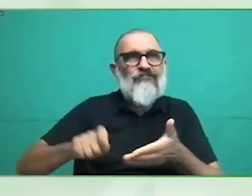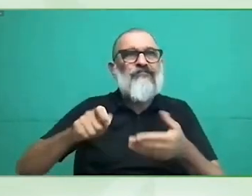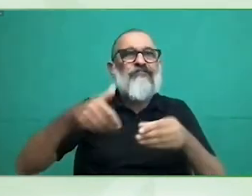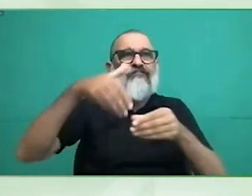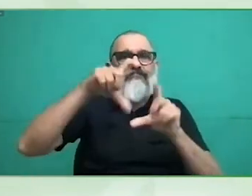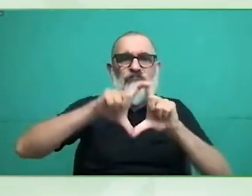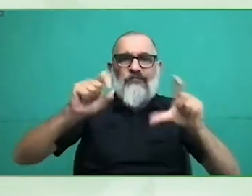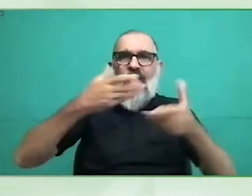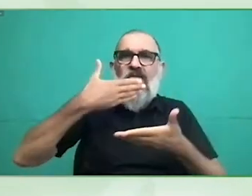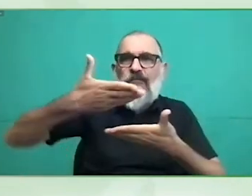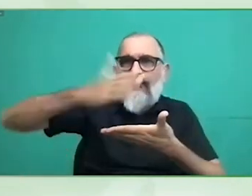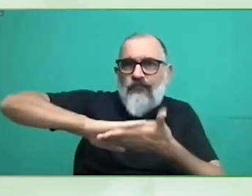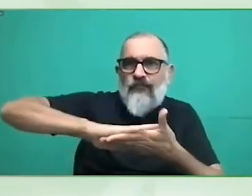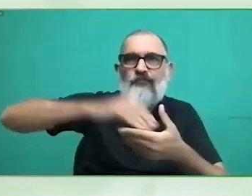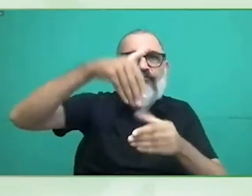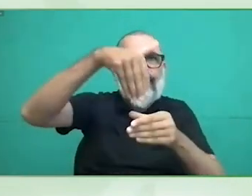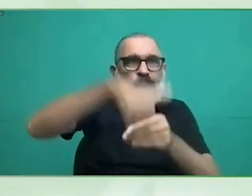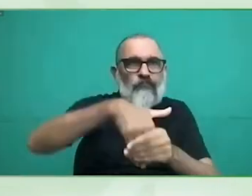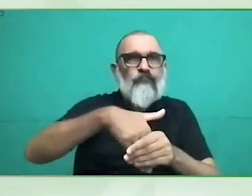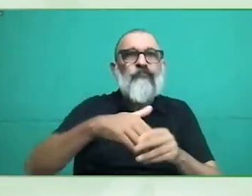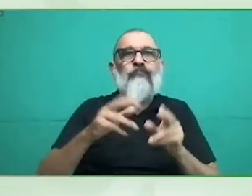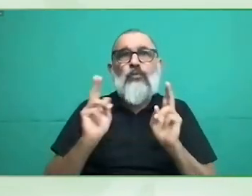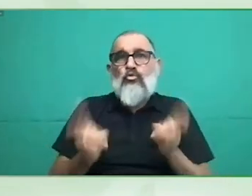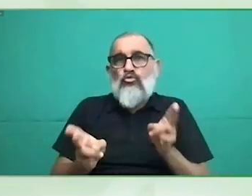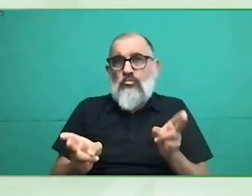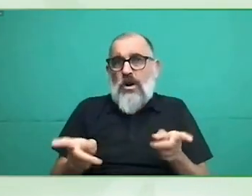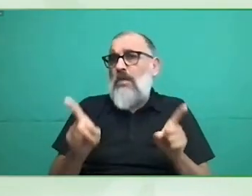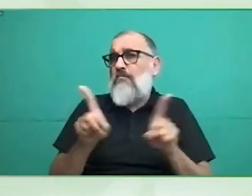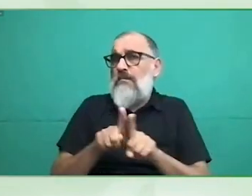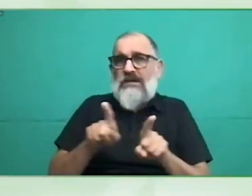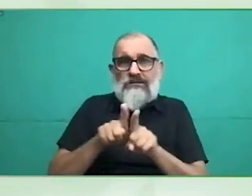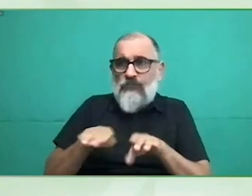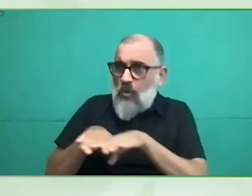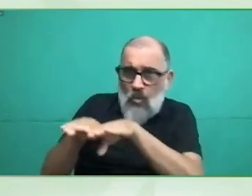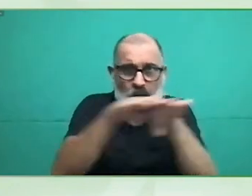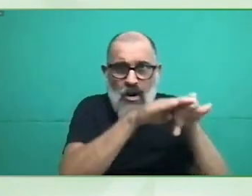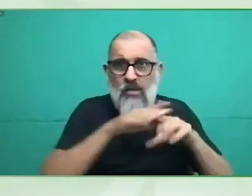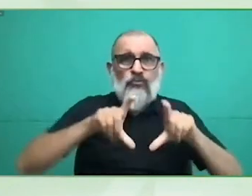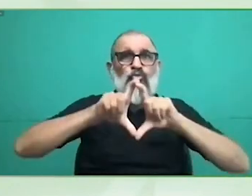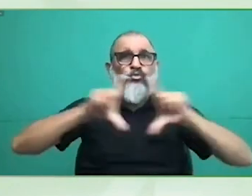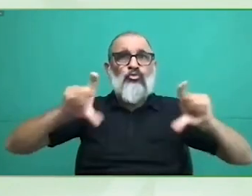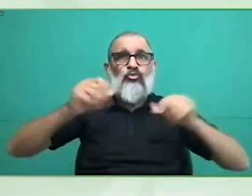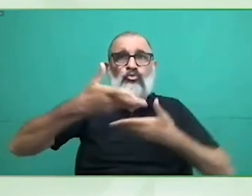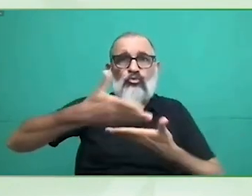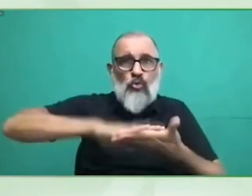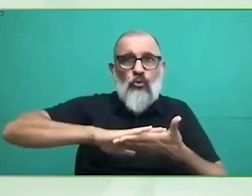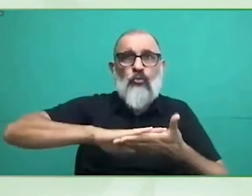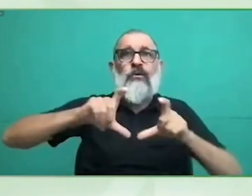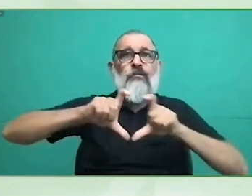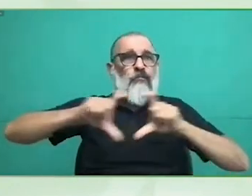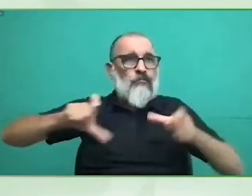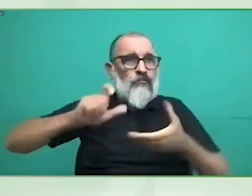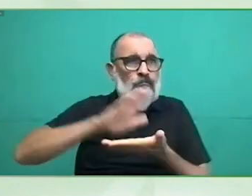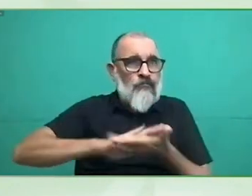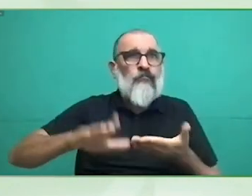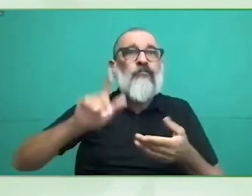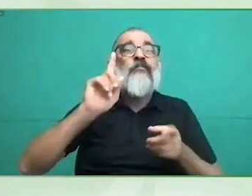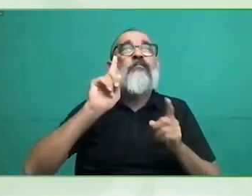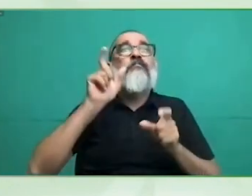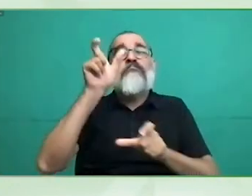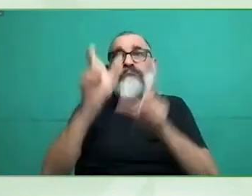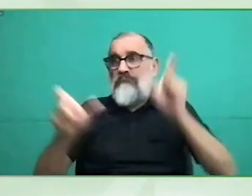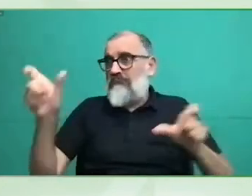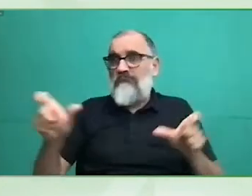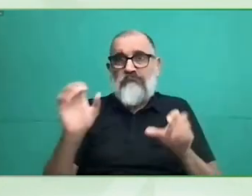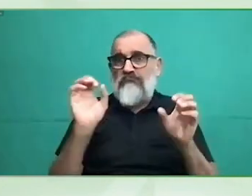guía de explicativa en braille en la que te explica cómo tienes que realizar todo el proceso y pegatinas en braille y tinta